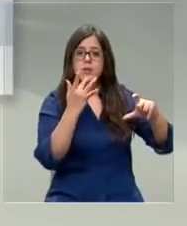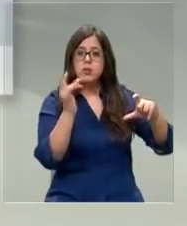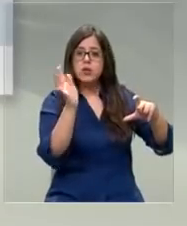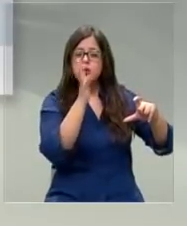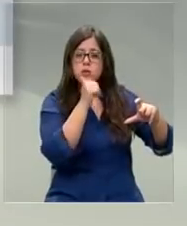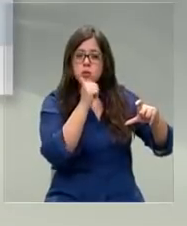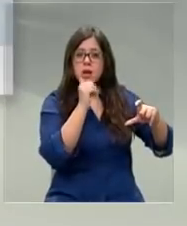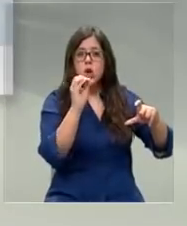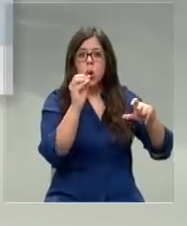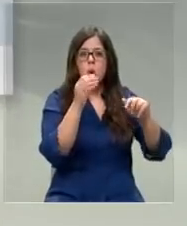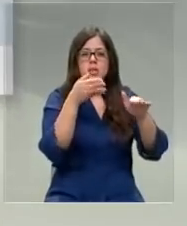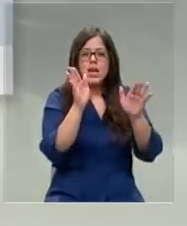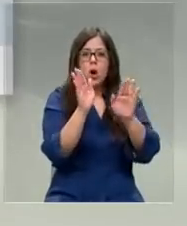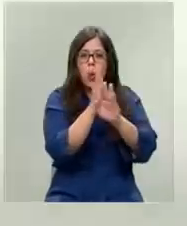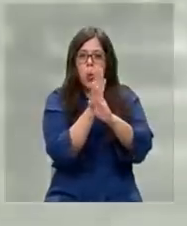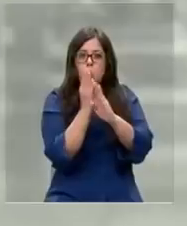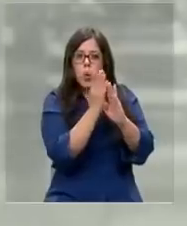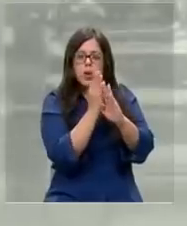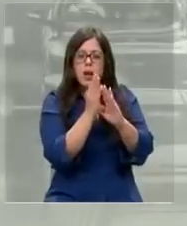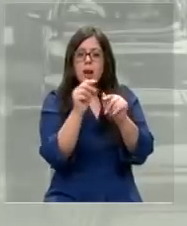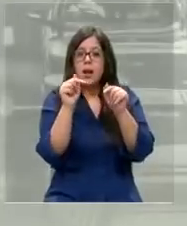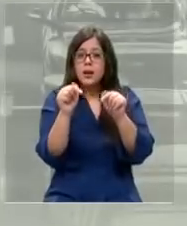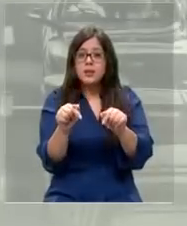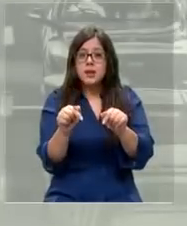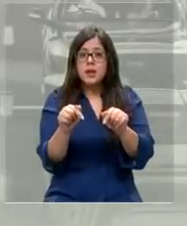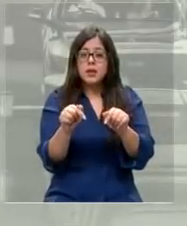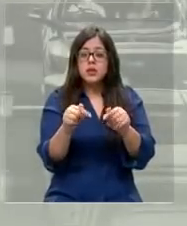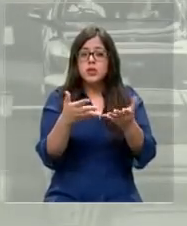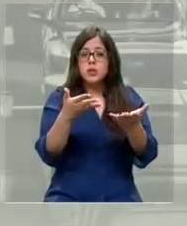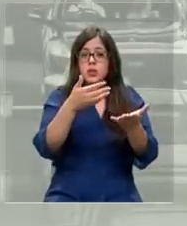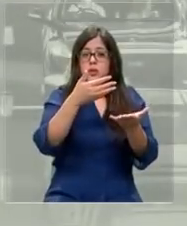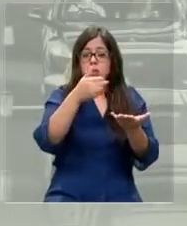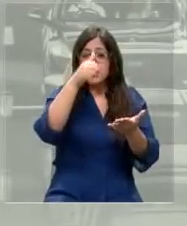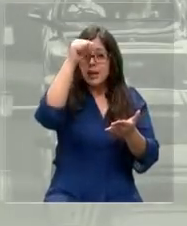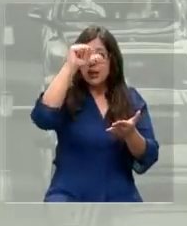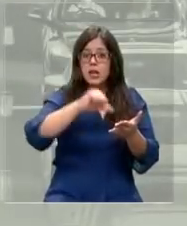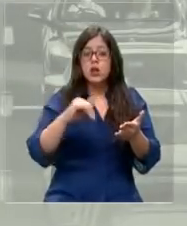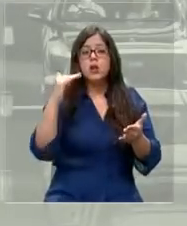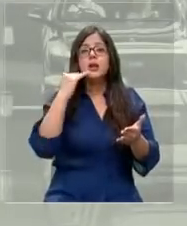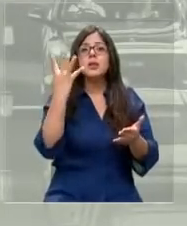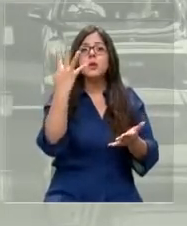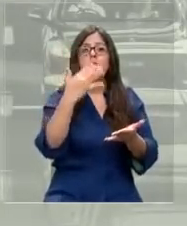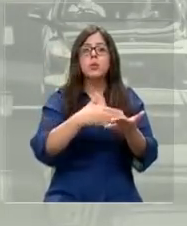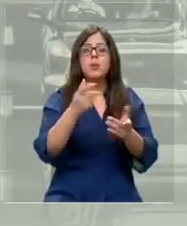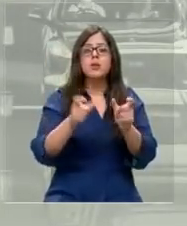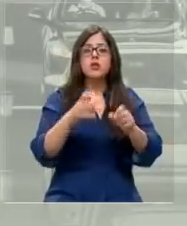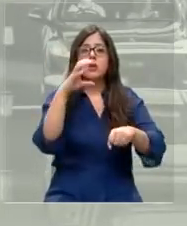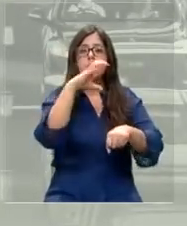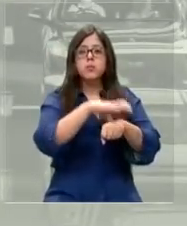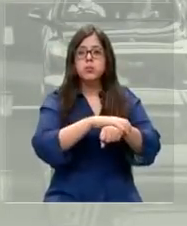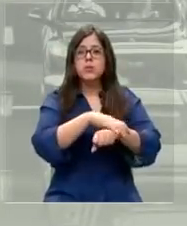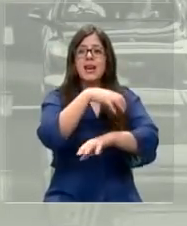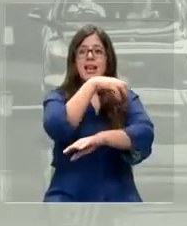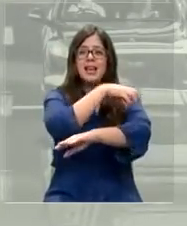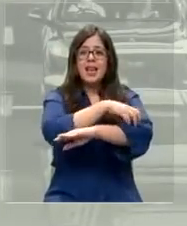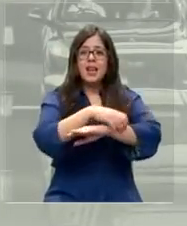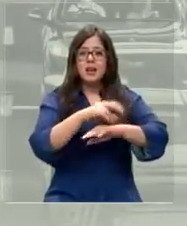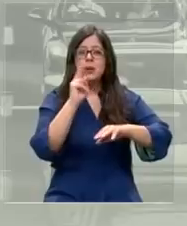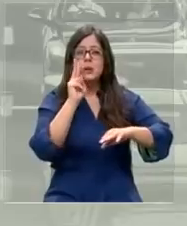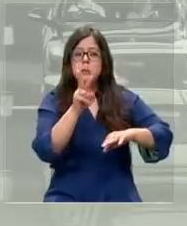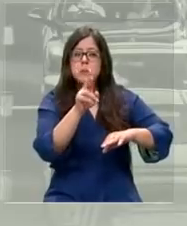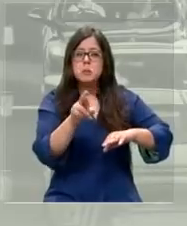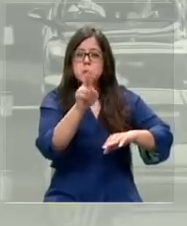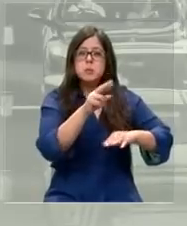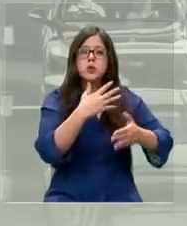tenerlas u ocultarlas. De esas infracciones, casi 4.000 personas fueron detenidas. Las regiones donde más se dieron estos